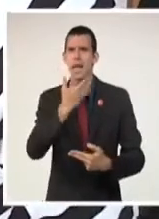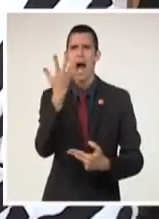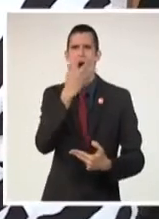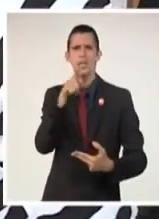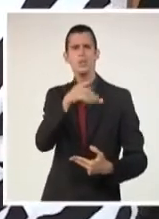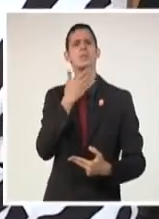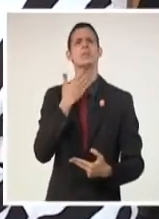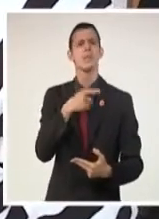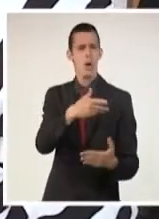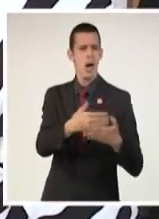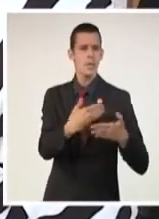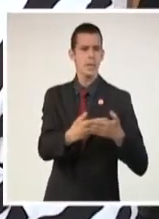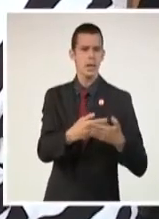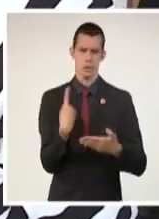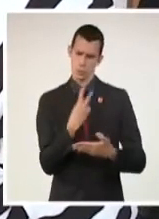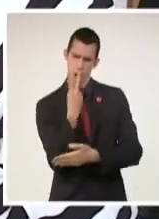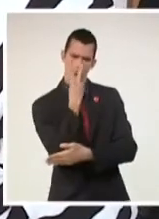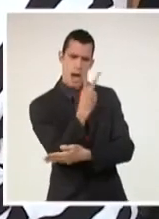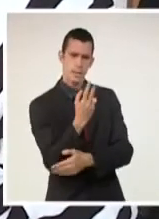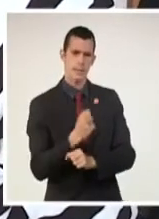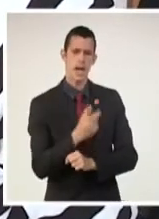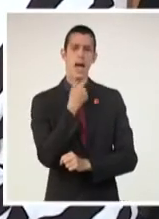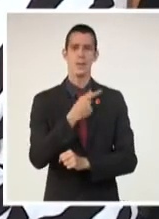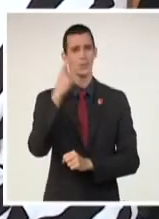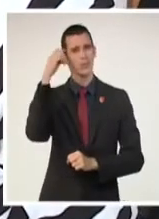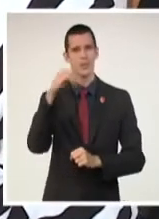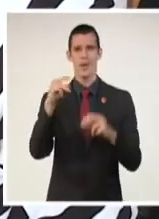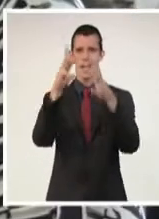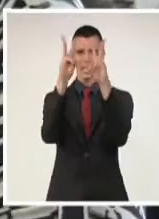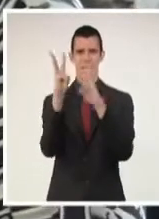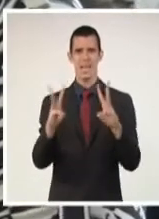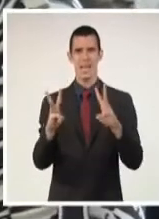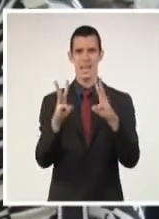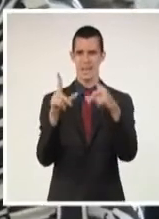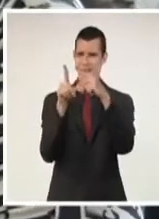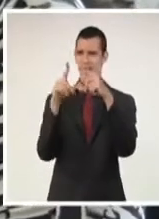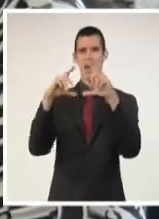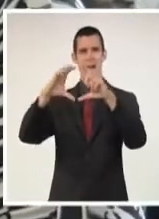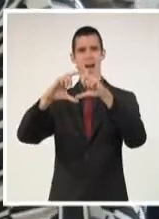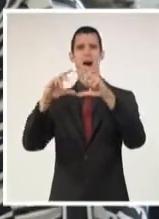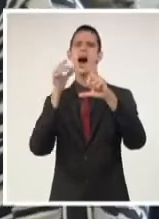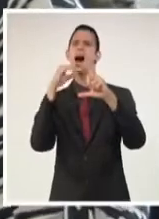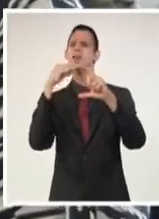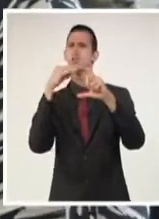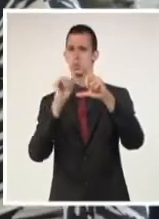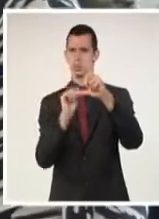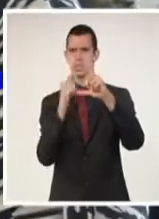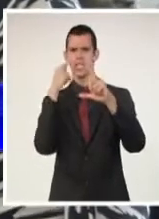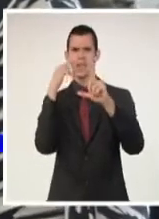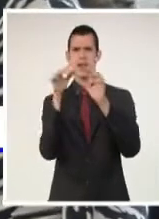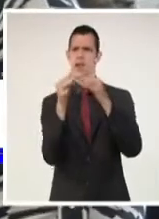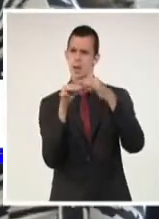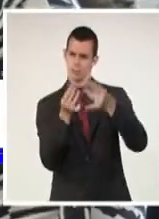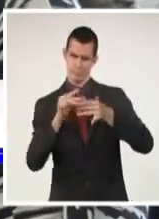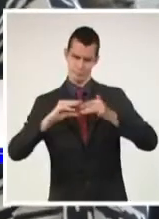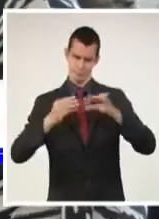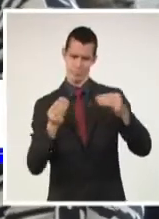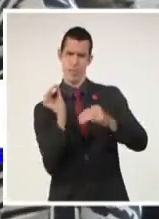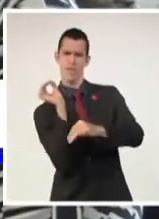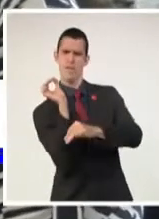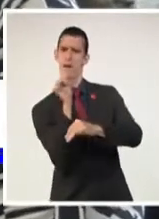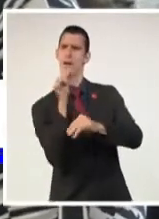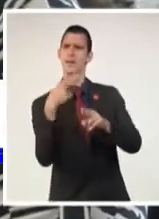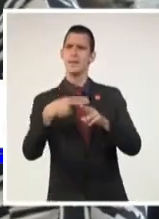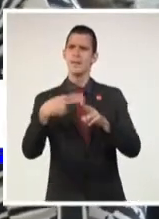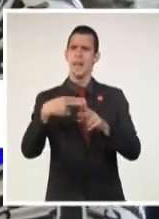actualizada en el canal de Telegram de Actores Económicos. A partir de ahí hemos recibido más de 100 solicitudes en